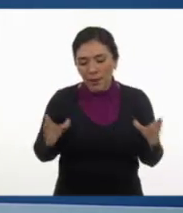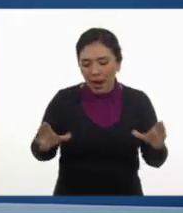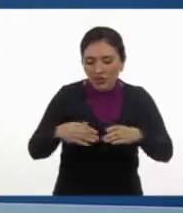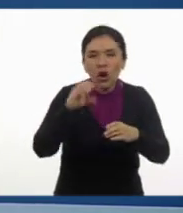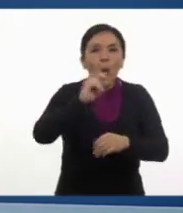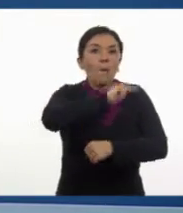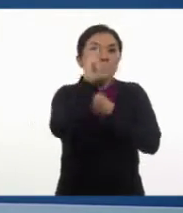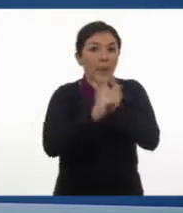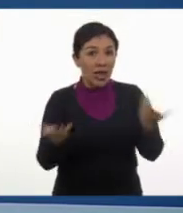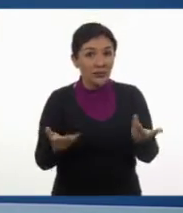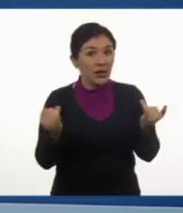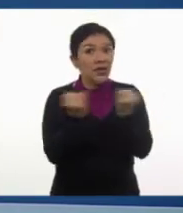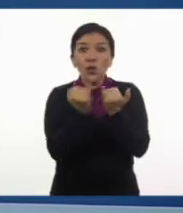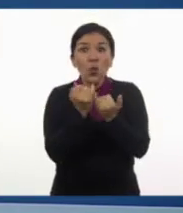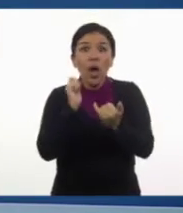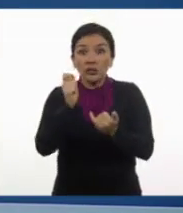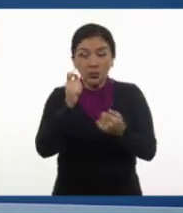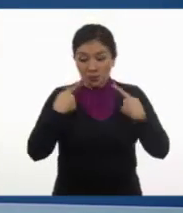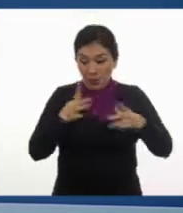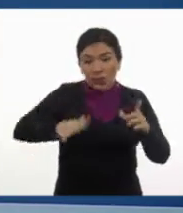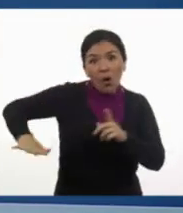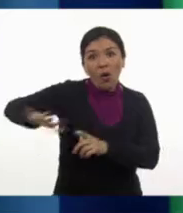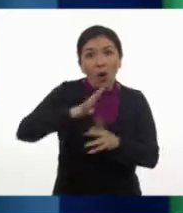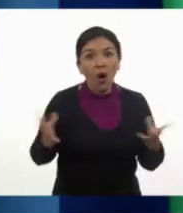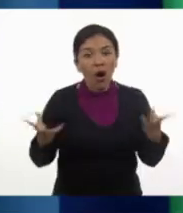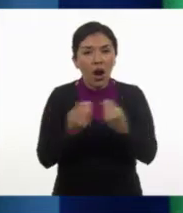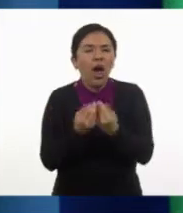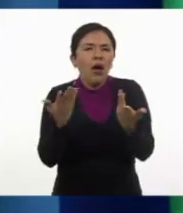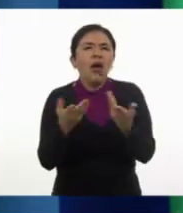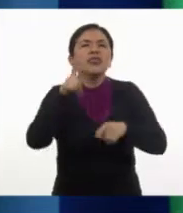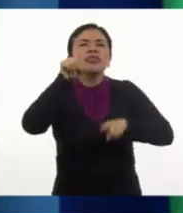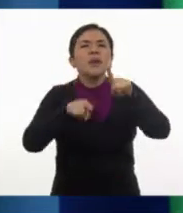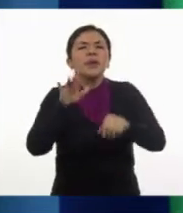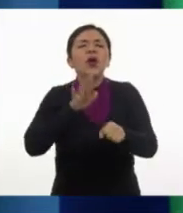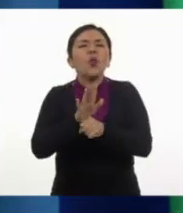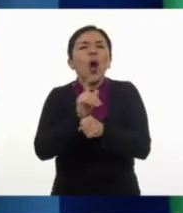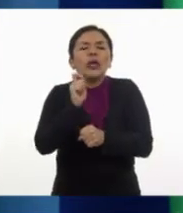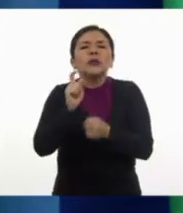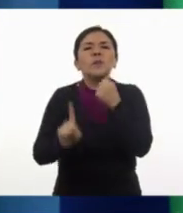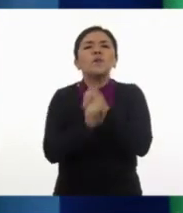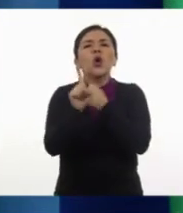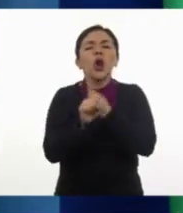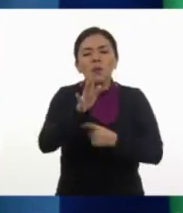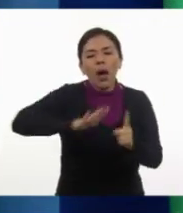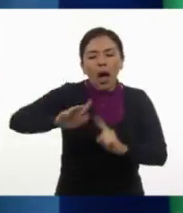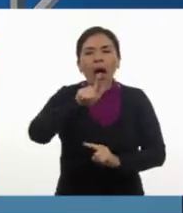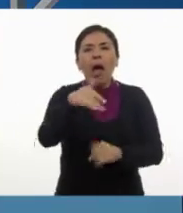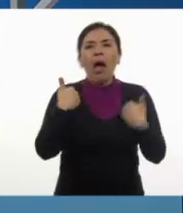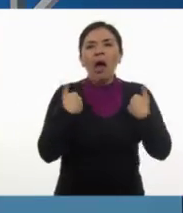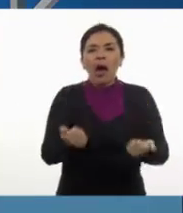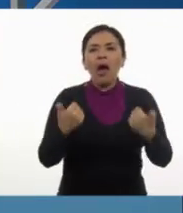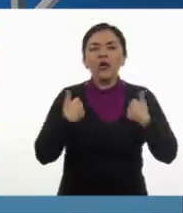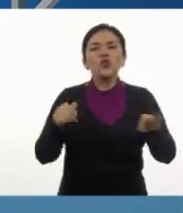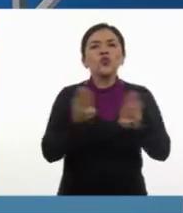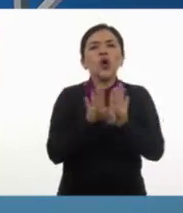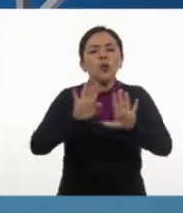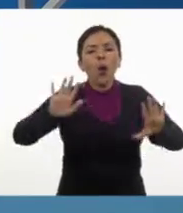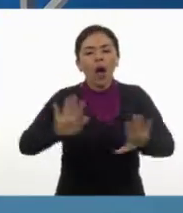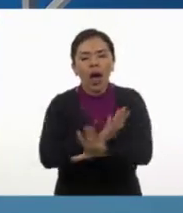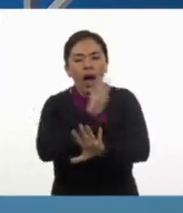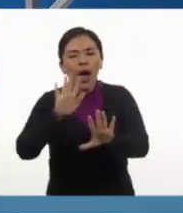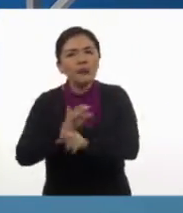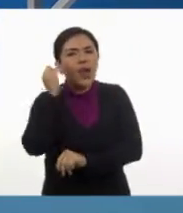como comunidad entera. Según sea la situación, podemos ayudarnos a comprender el paso del tiempo,